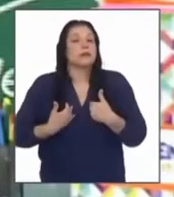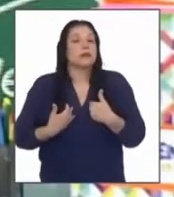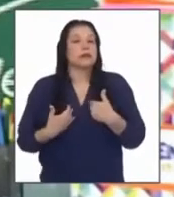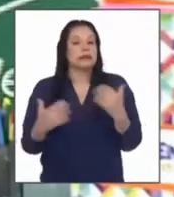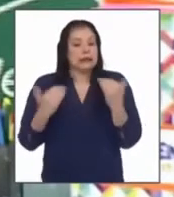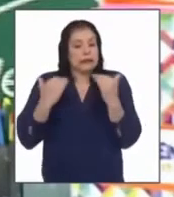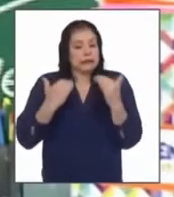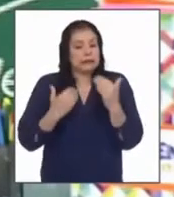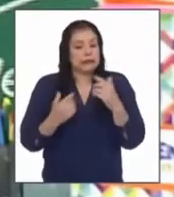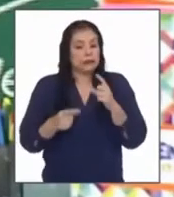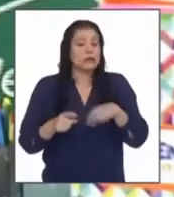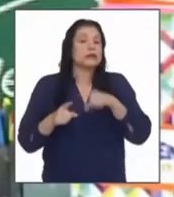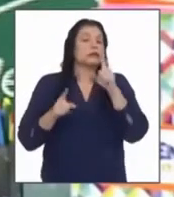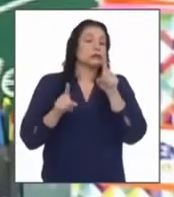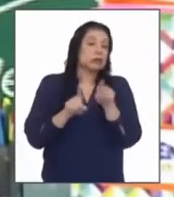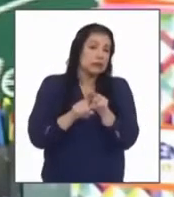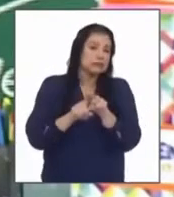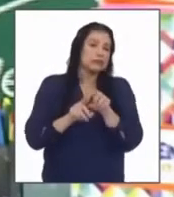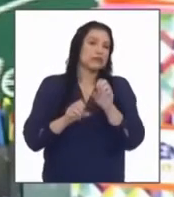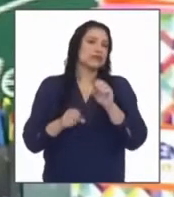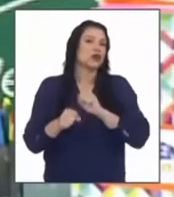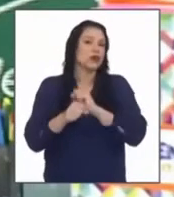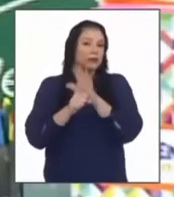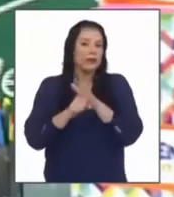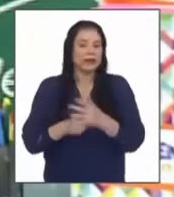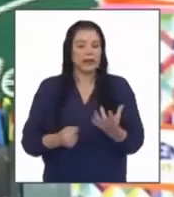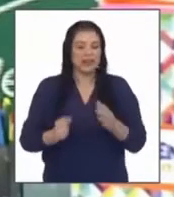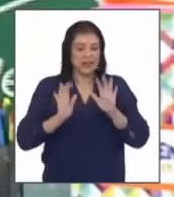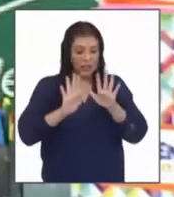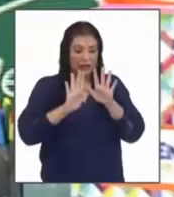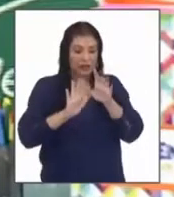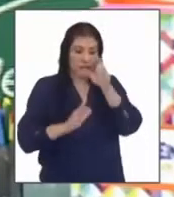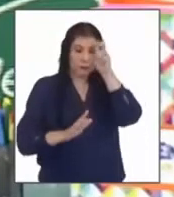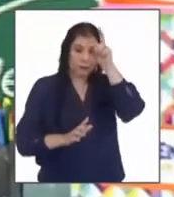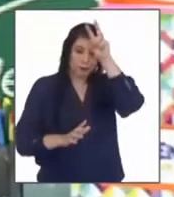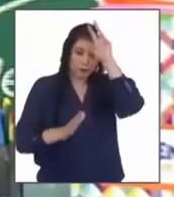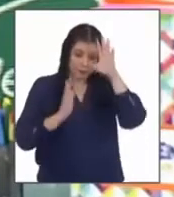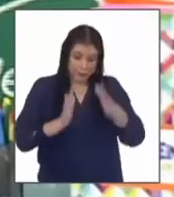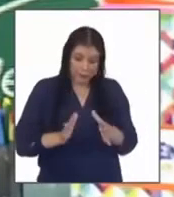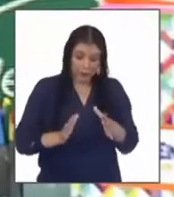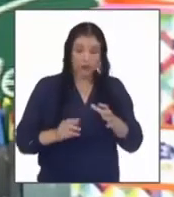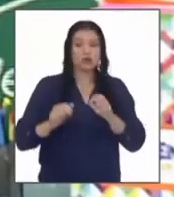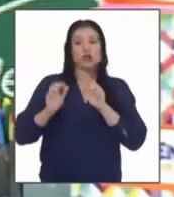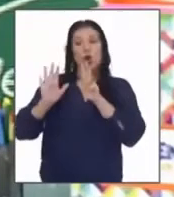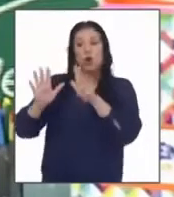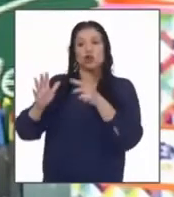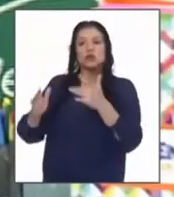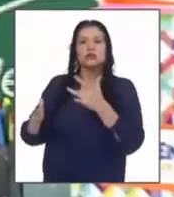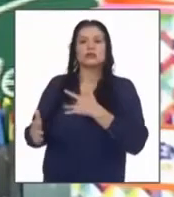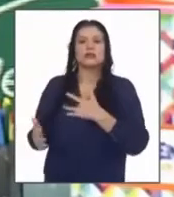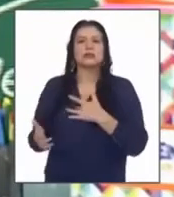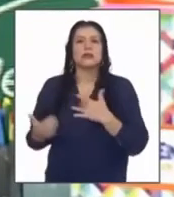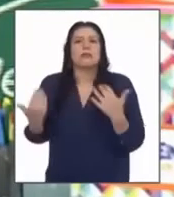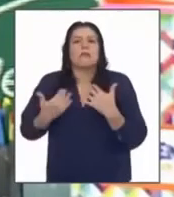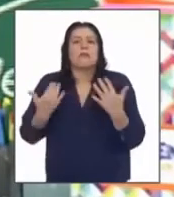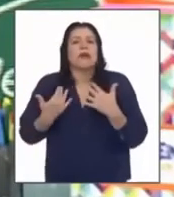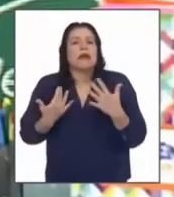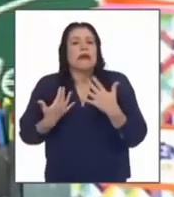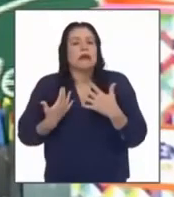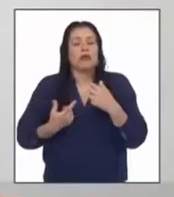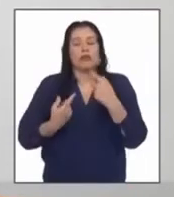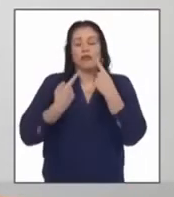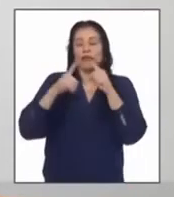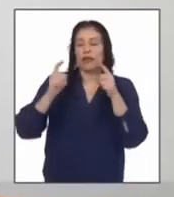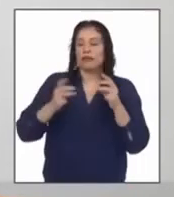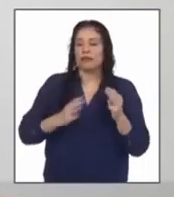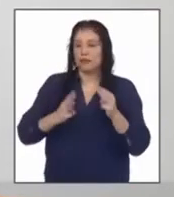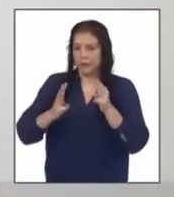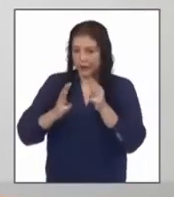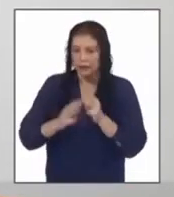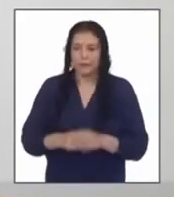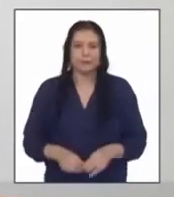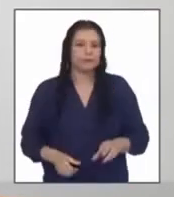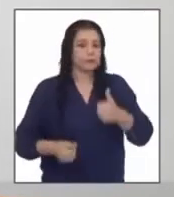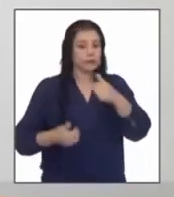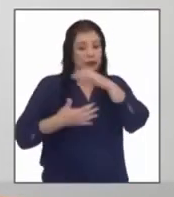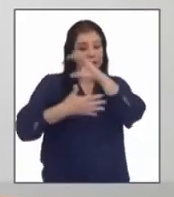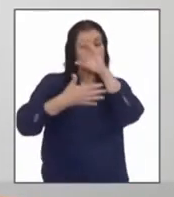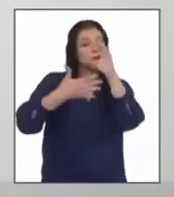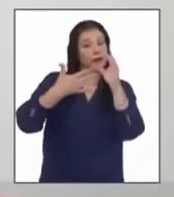temor sigue siendo el principal aliado del coronavirus y que ocho de cada diez peruanos afrontan el miedo y la desesperanza de manera diversa otra